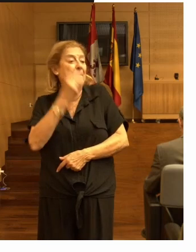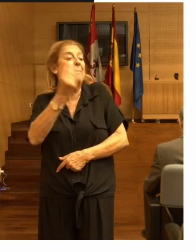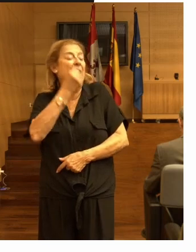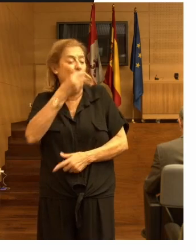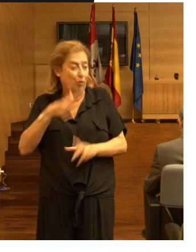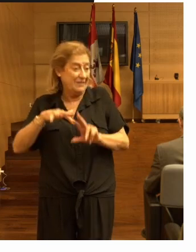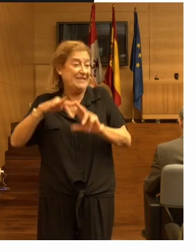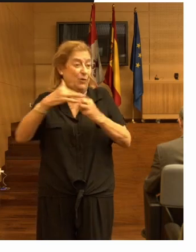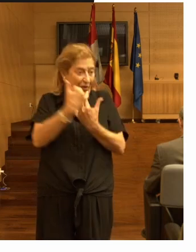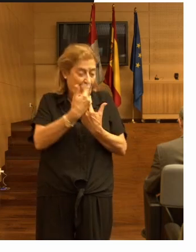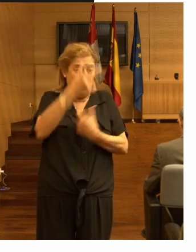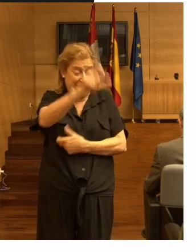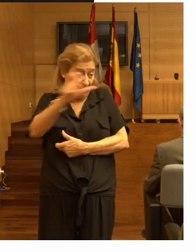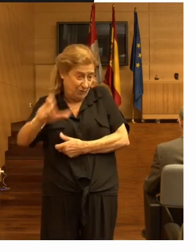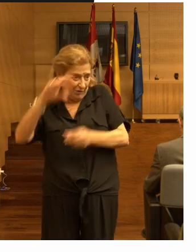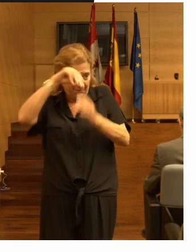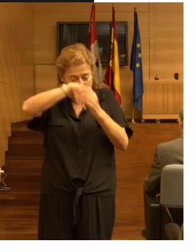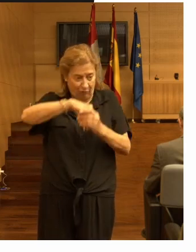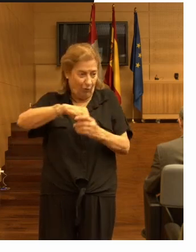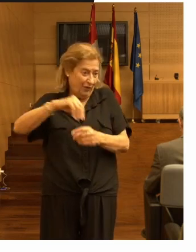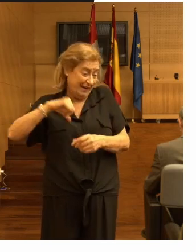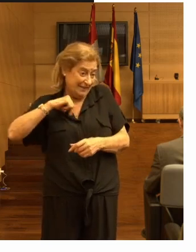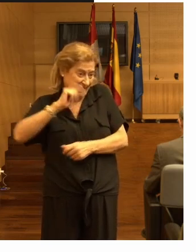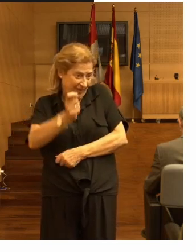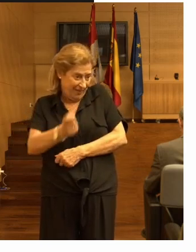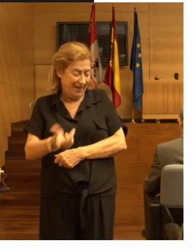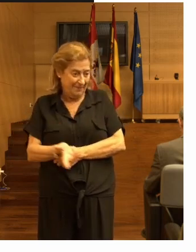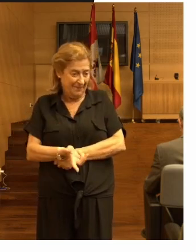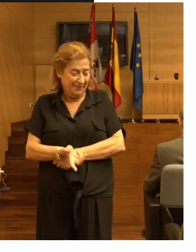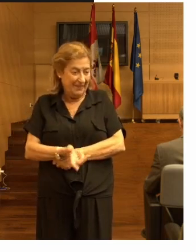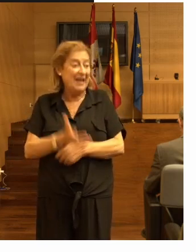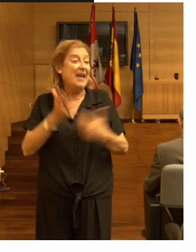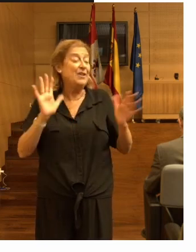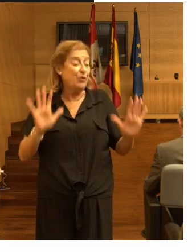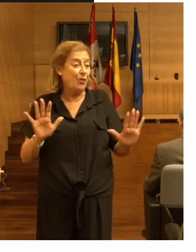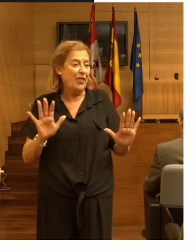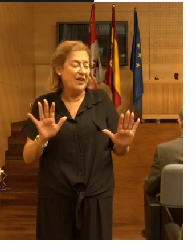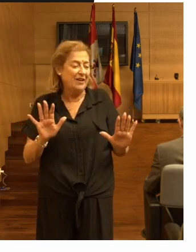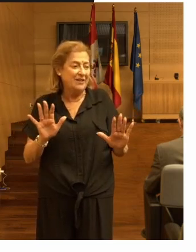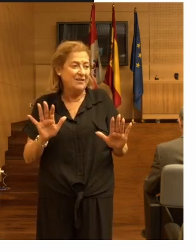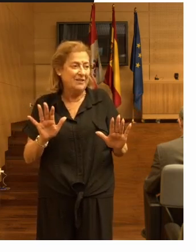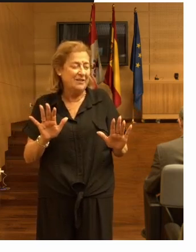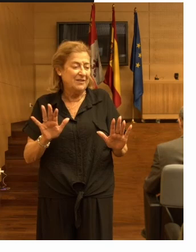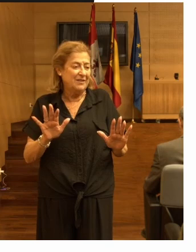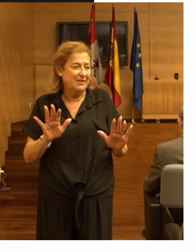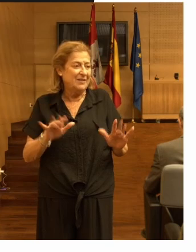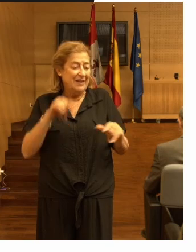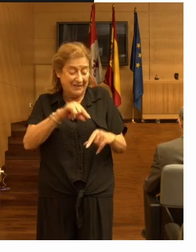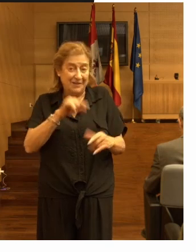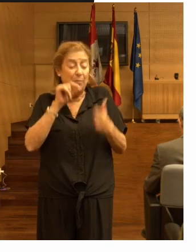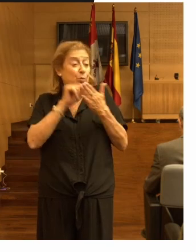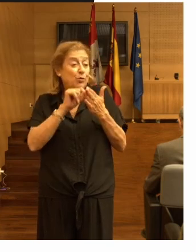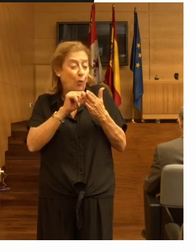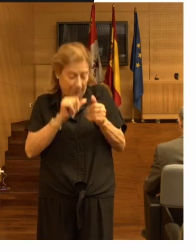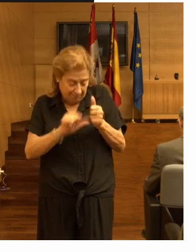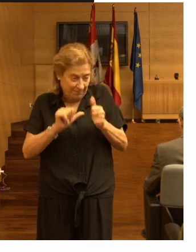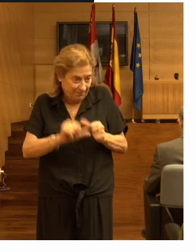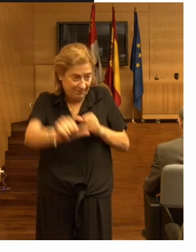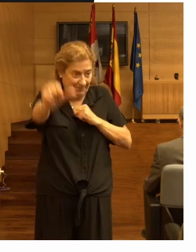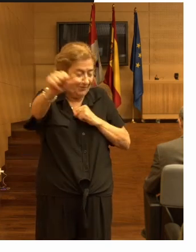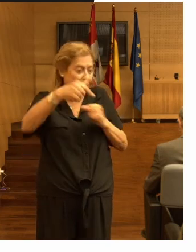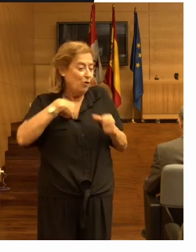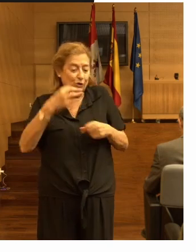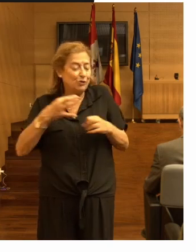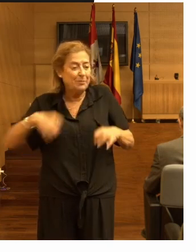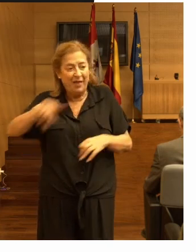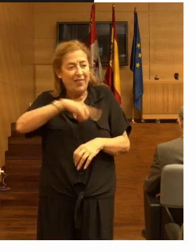de los residentes entonces ese es el punto de partida nosotros siempre